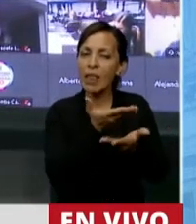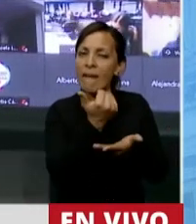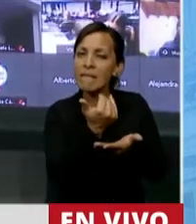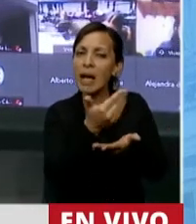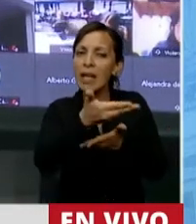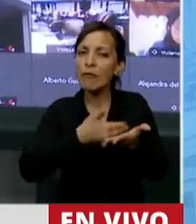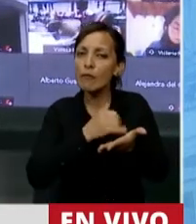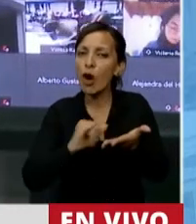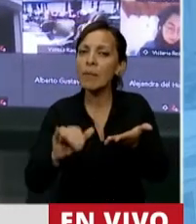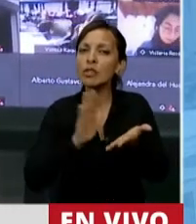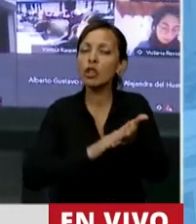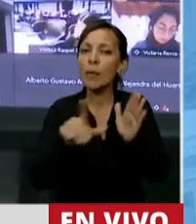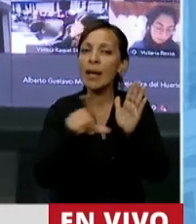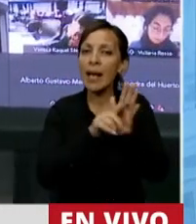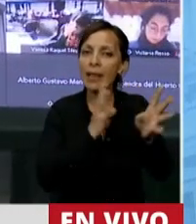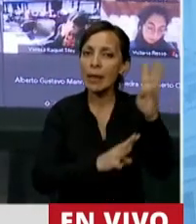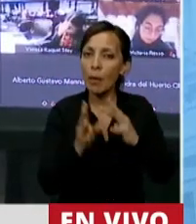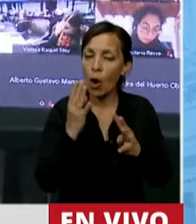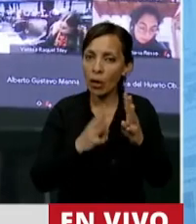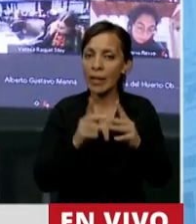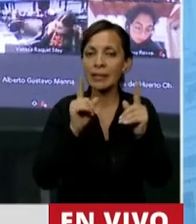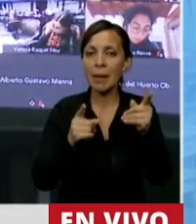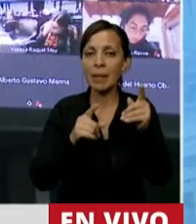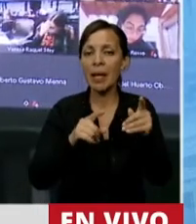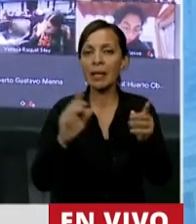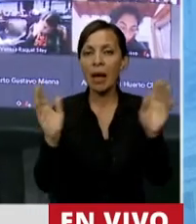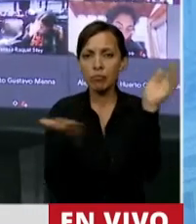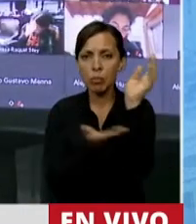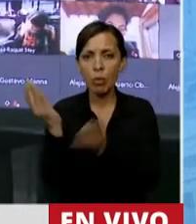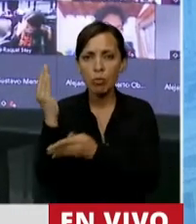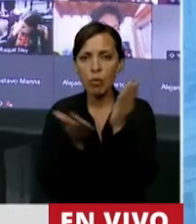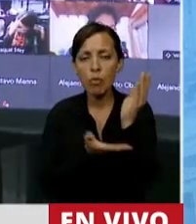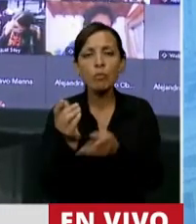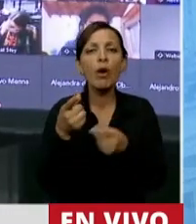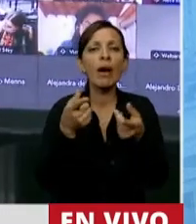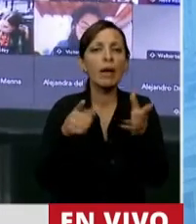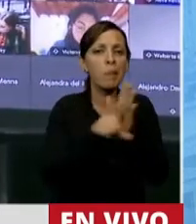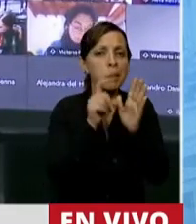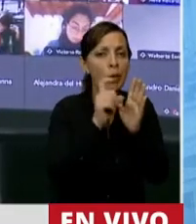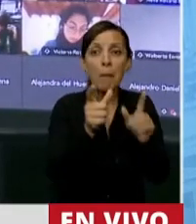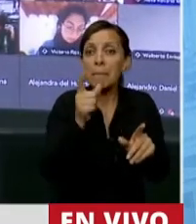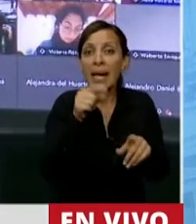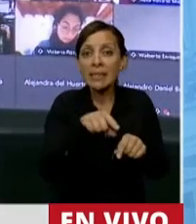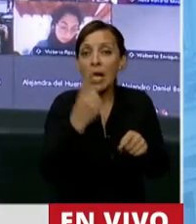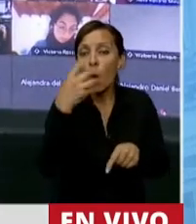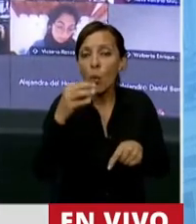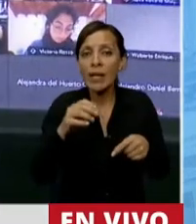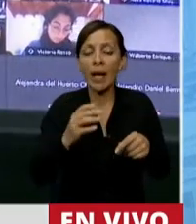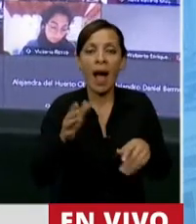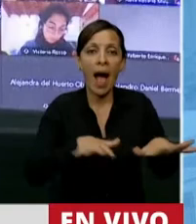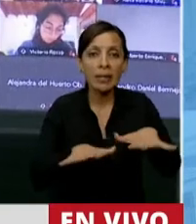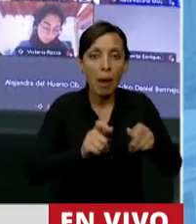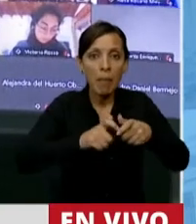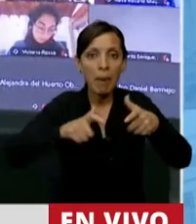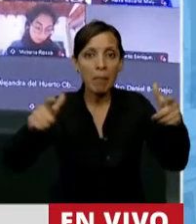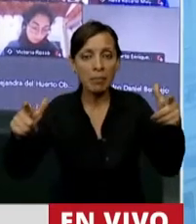la implementación de la ley de bosque, ya terminó, Presidente, y los desmontes ilegales que continuaron, parece que fueron la única actividad que creció en la cuarentena,